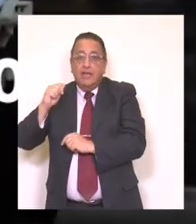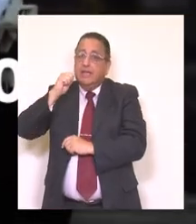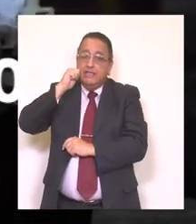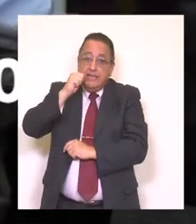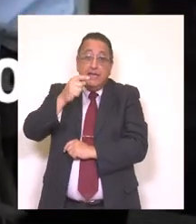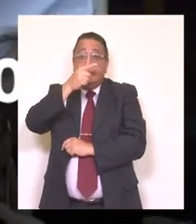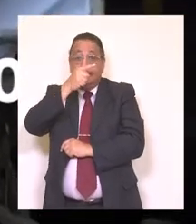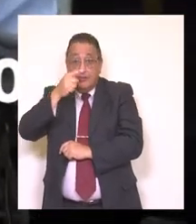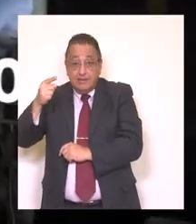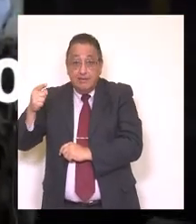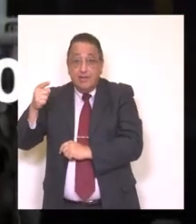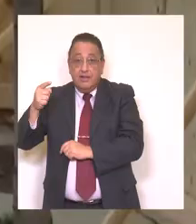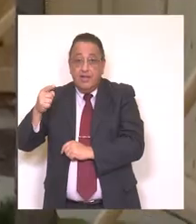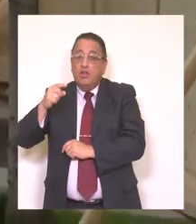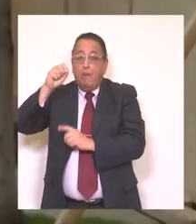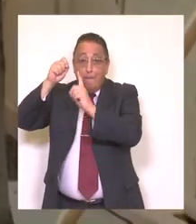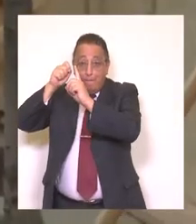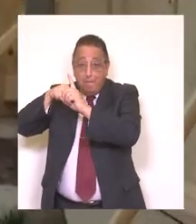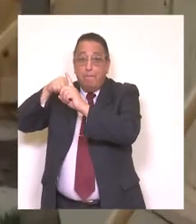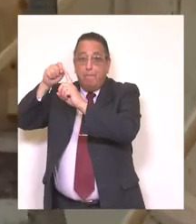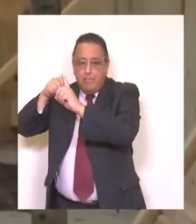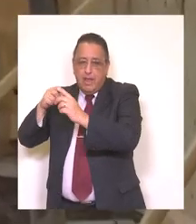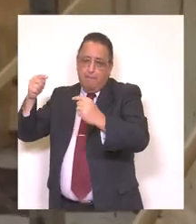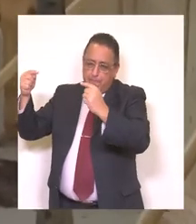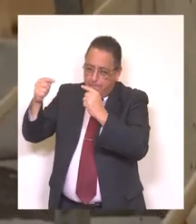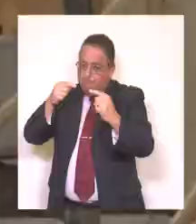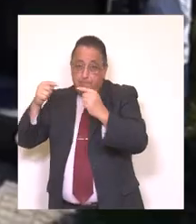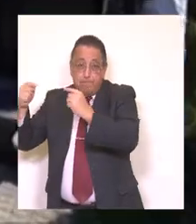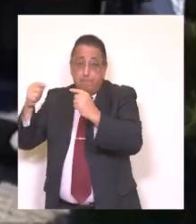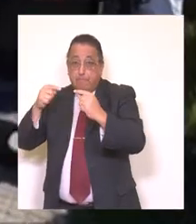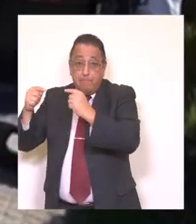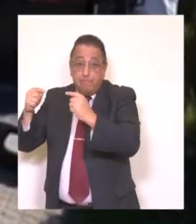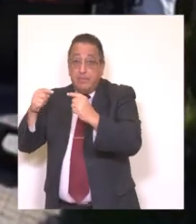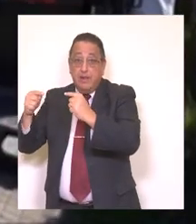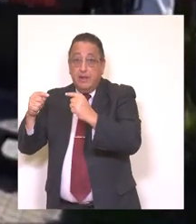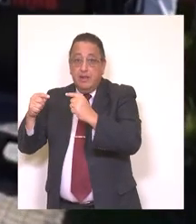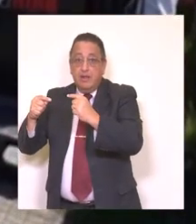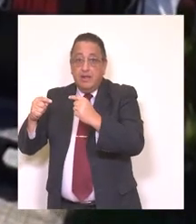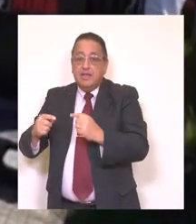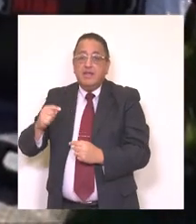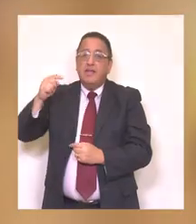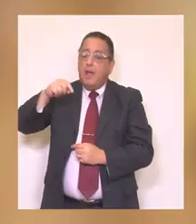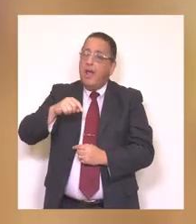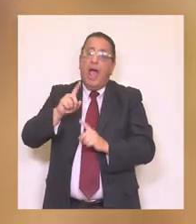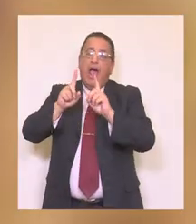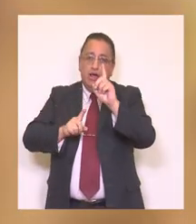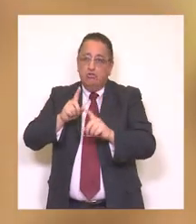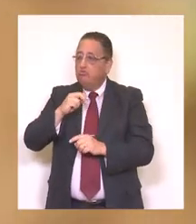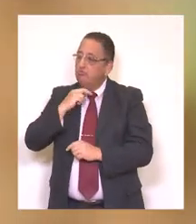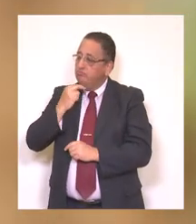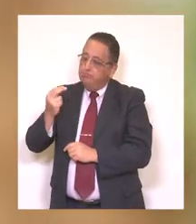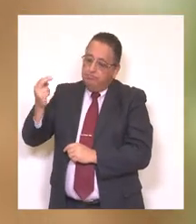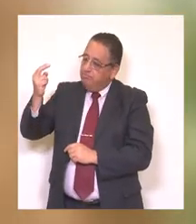days, weeks and other months fighting against this invisible rival that has led to many of